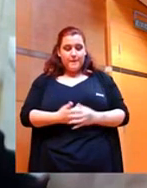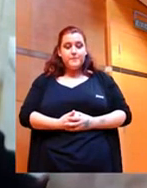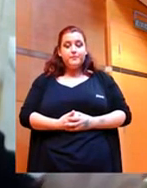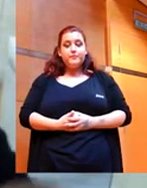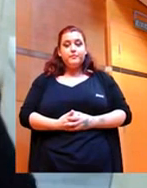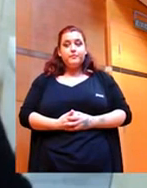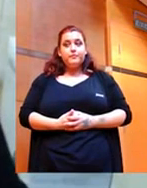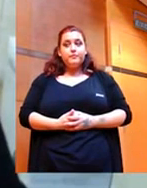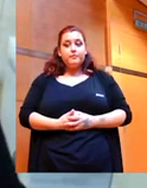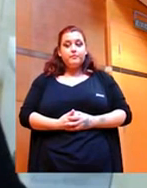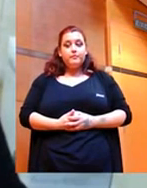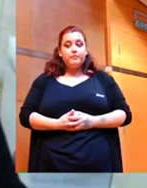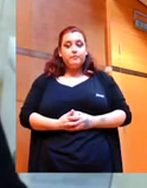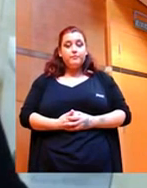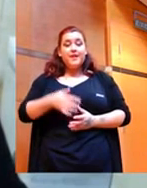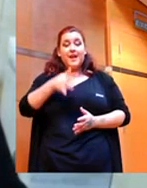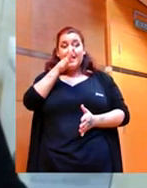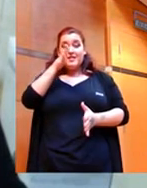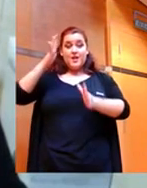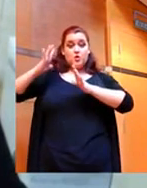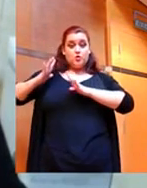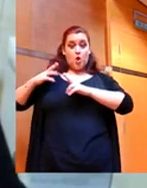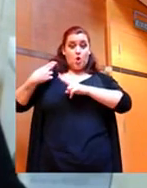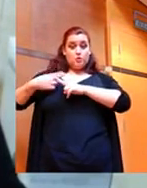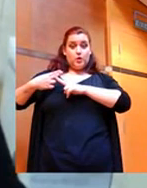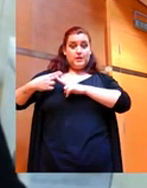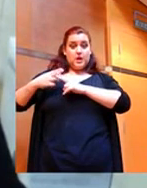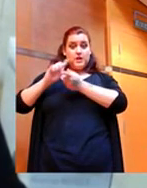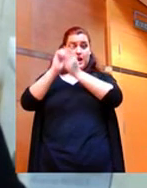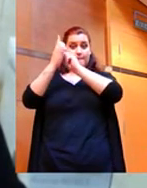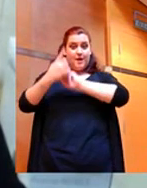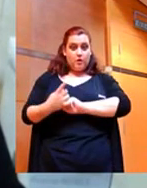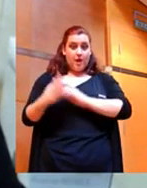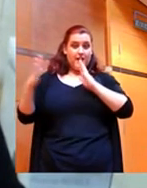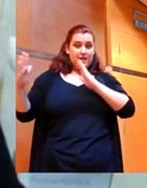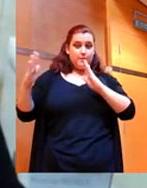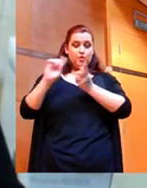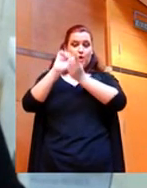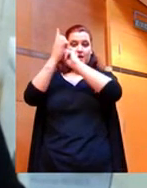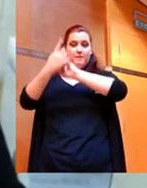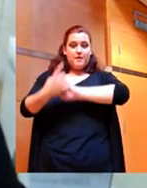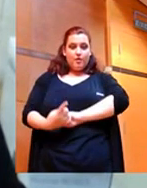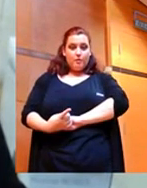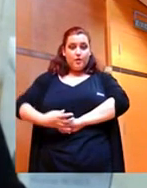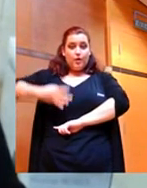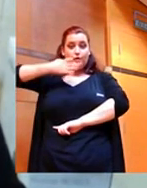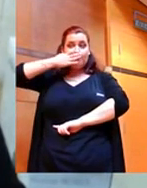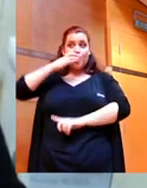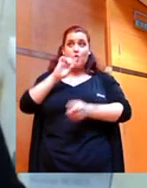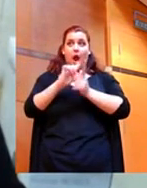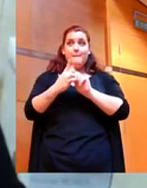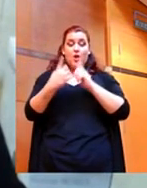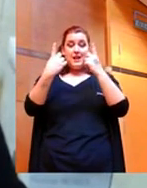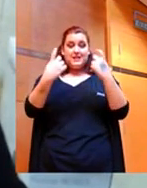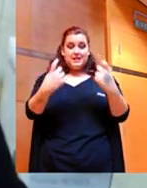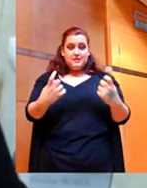cambiando en 10 años los políticos, pero lo que no han cambiado son los tiempos. Y si están